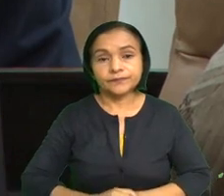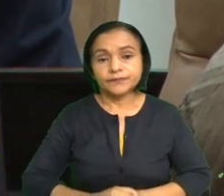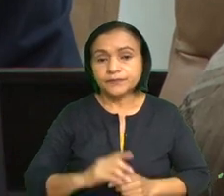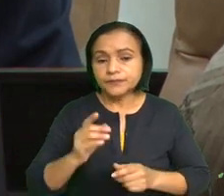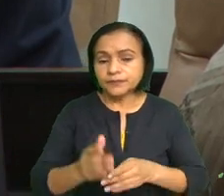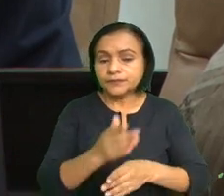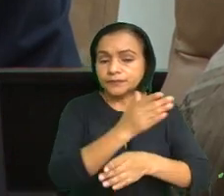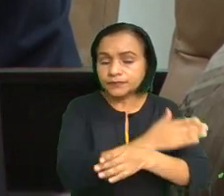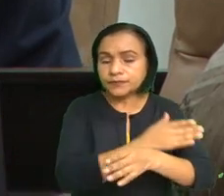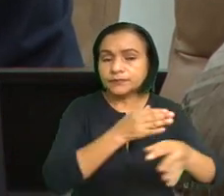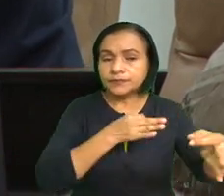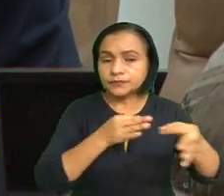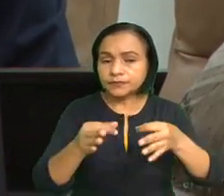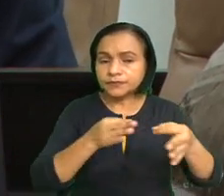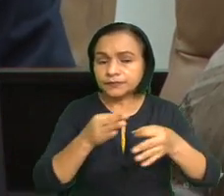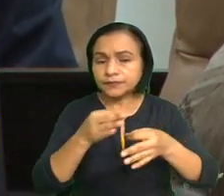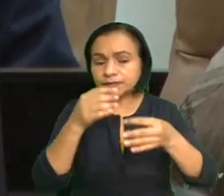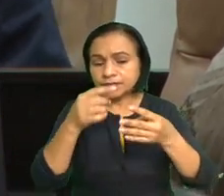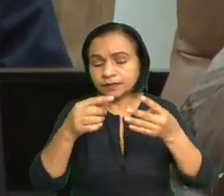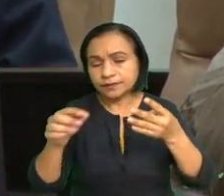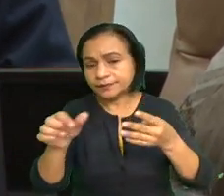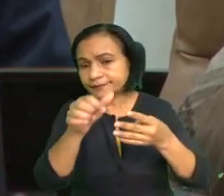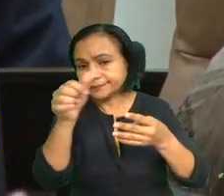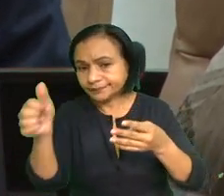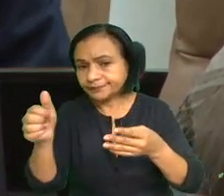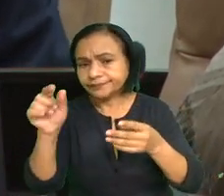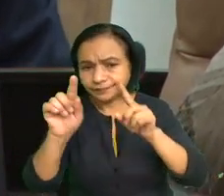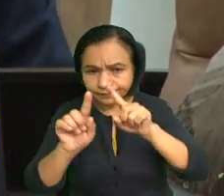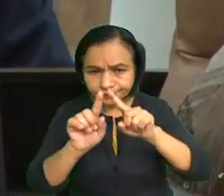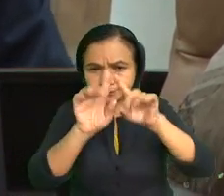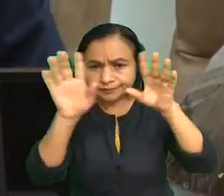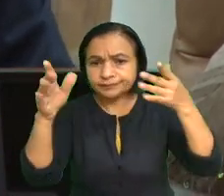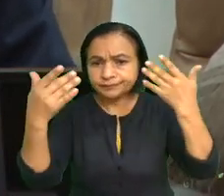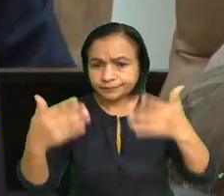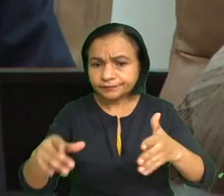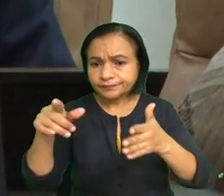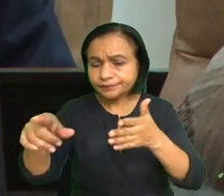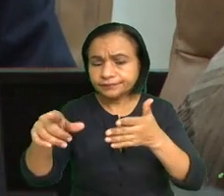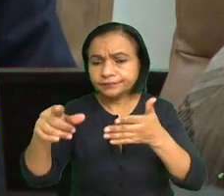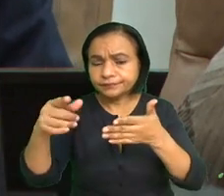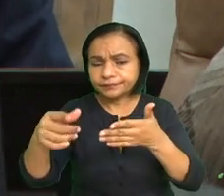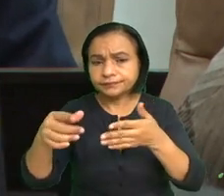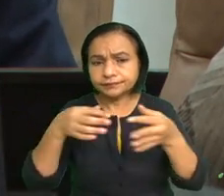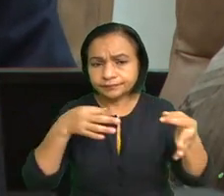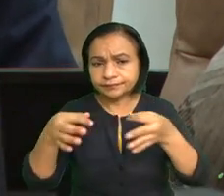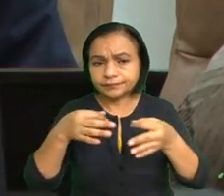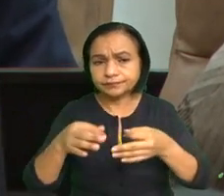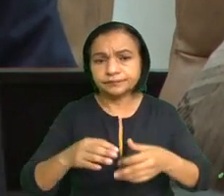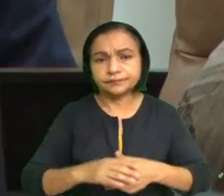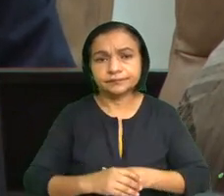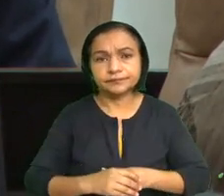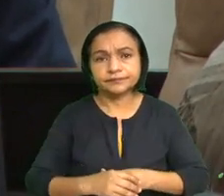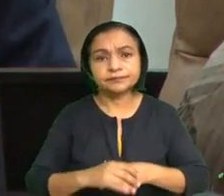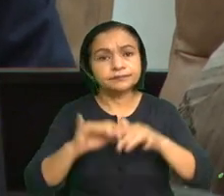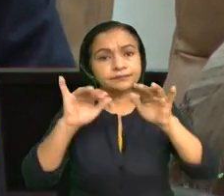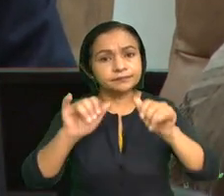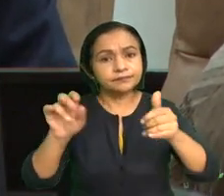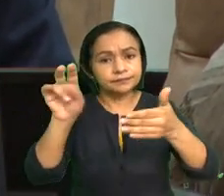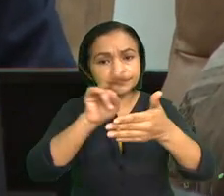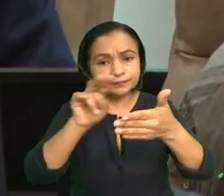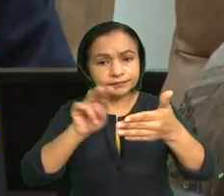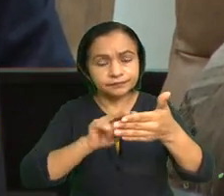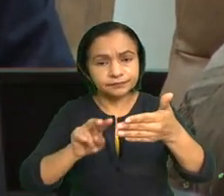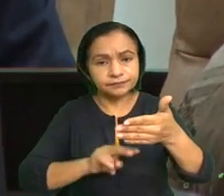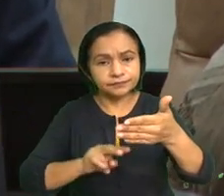todas estas razones y otras que están claramente señaladas en el dictamen presentado y que ya fue leído por el